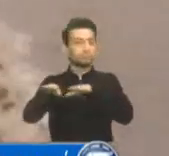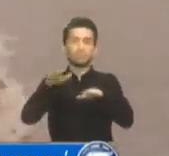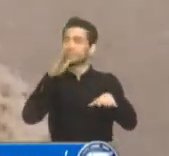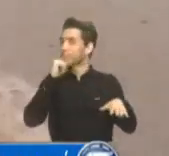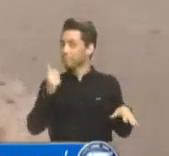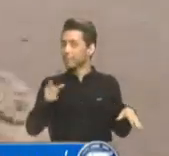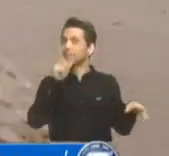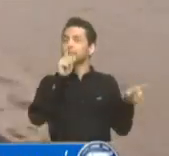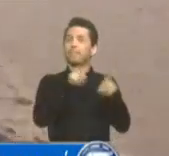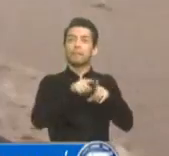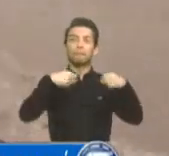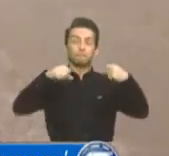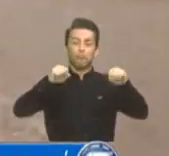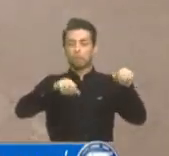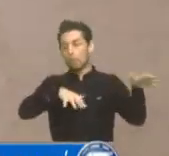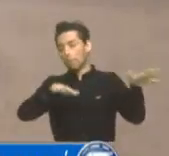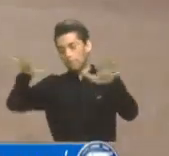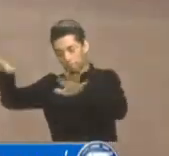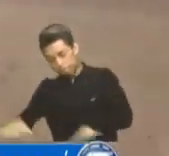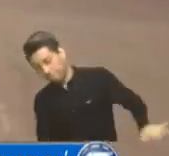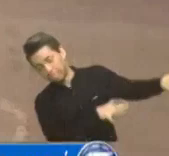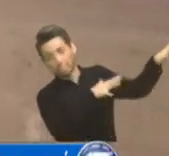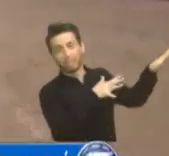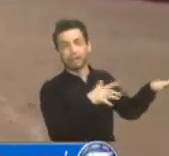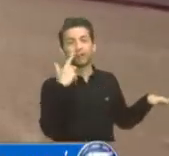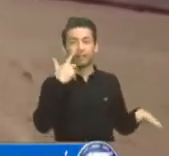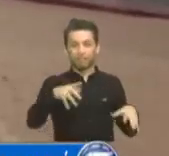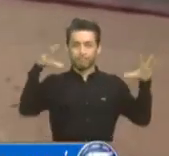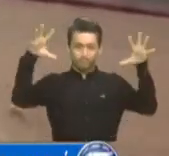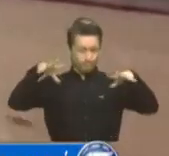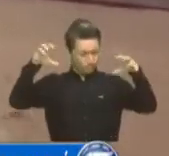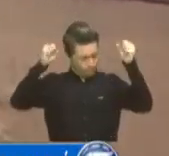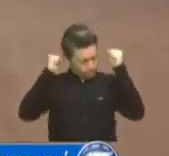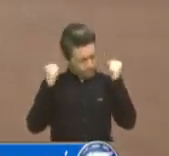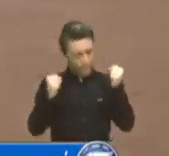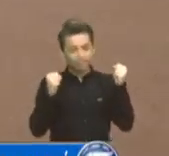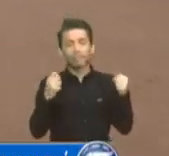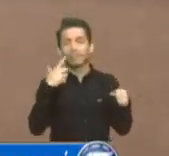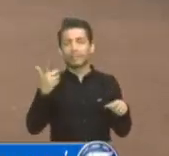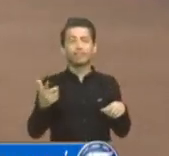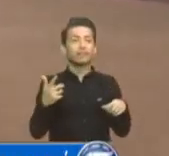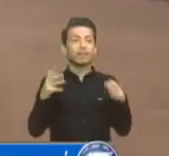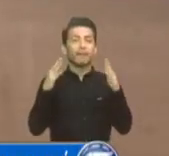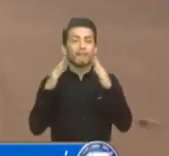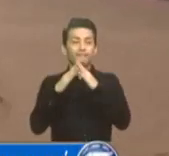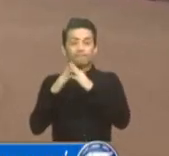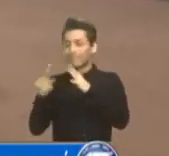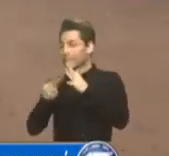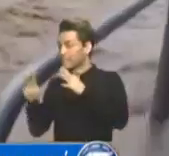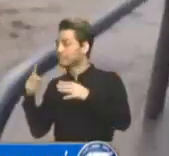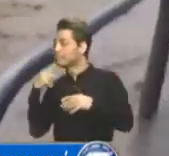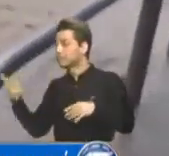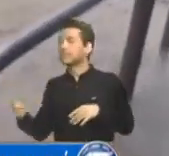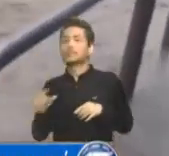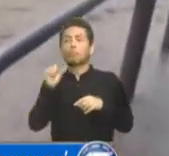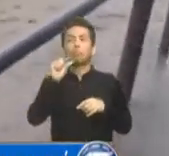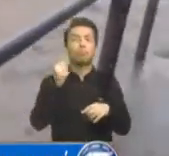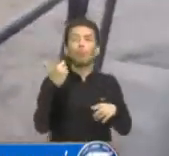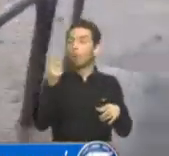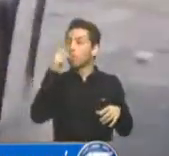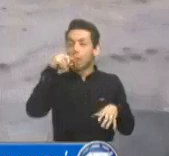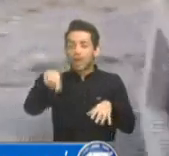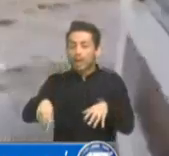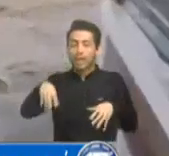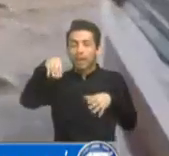motocicletas que fueron arrastradas por los torrenciales aguaceros. Según vecinos, manifestaron que la poca capacidad del drenaje y una cantidad de basura